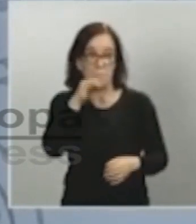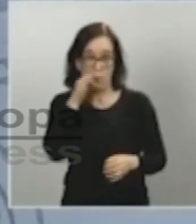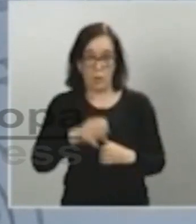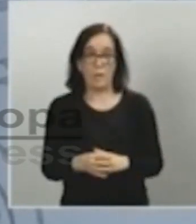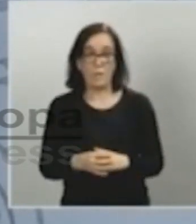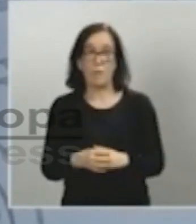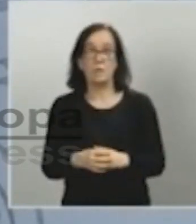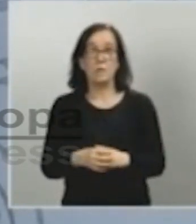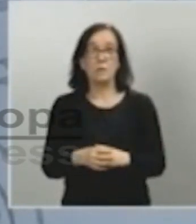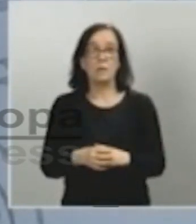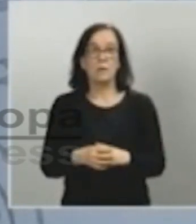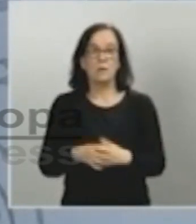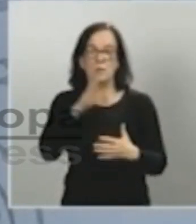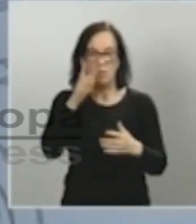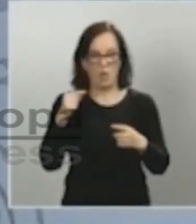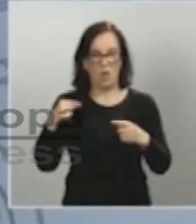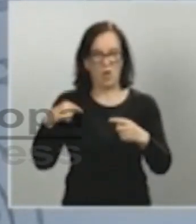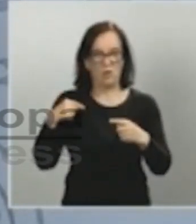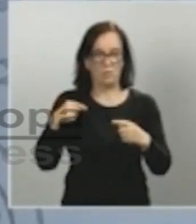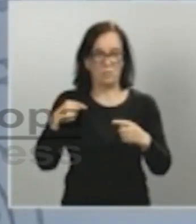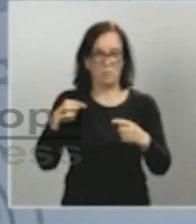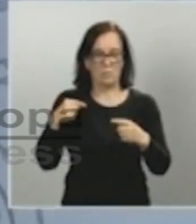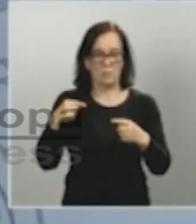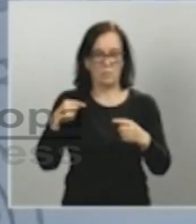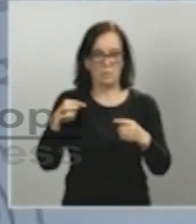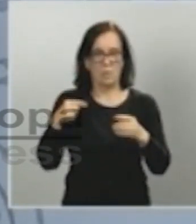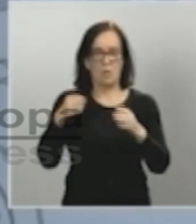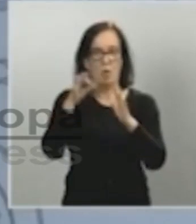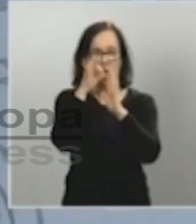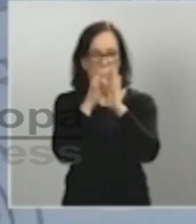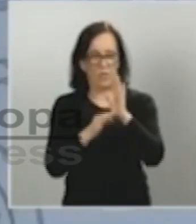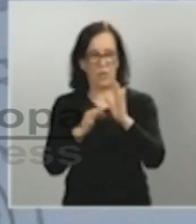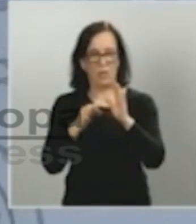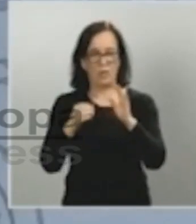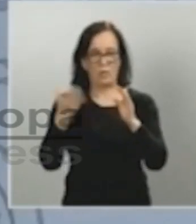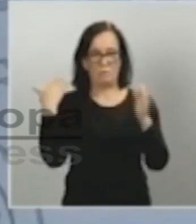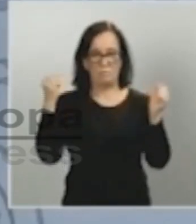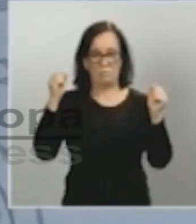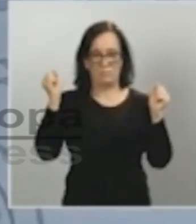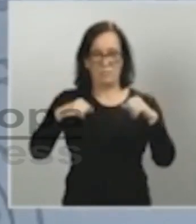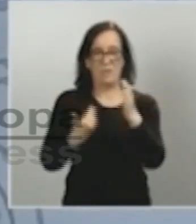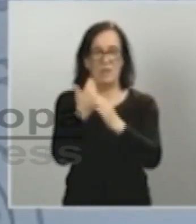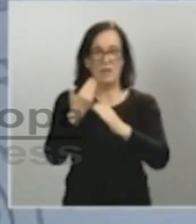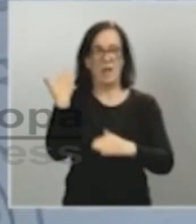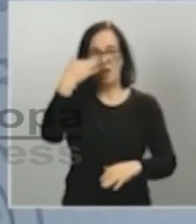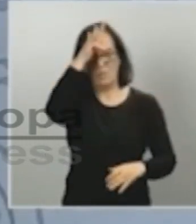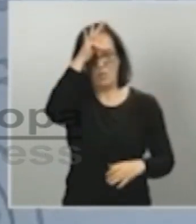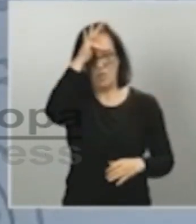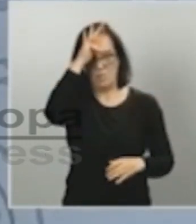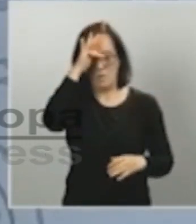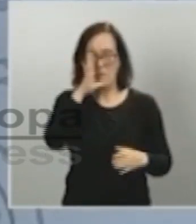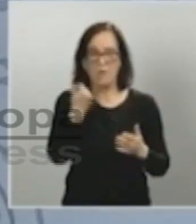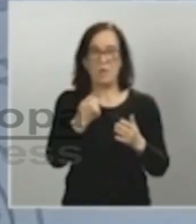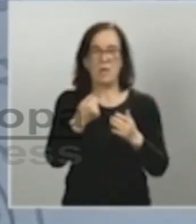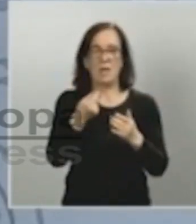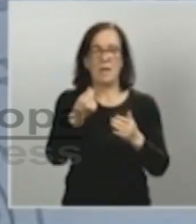como consecuencia da orden que dictamos hace uns días, domingo pasado en materia de regulación de precios tal